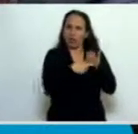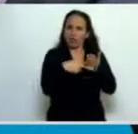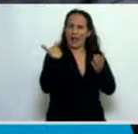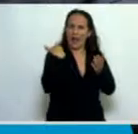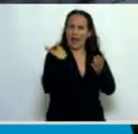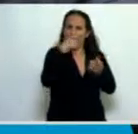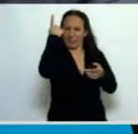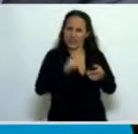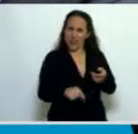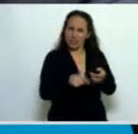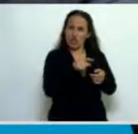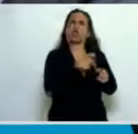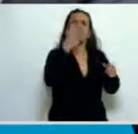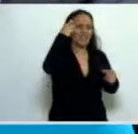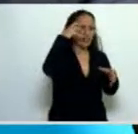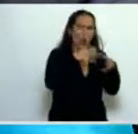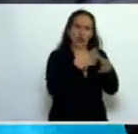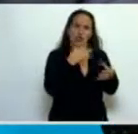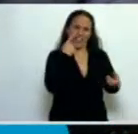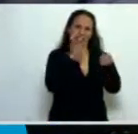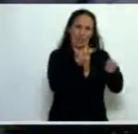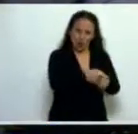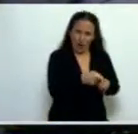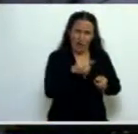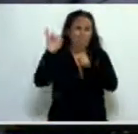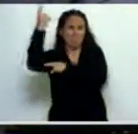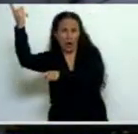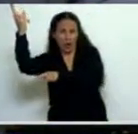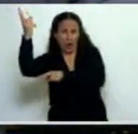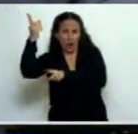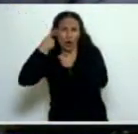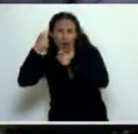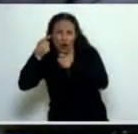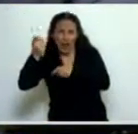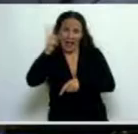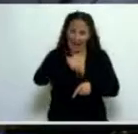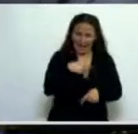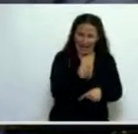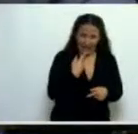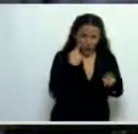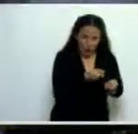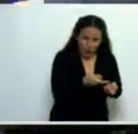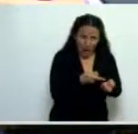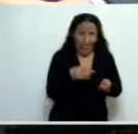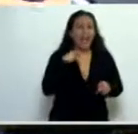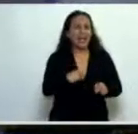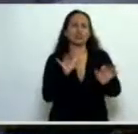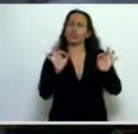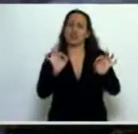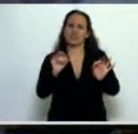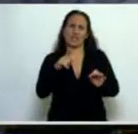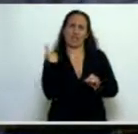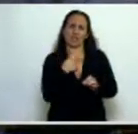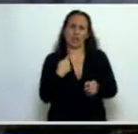de la Nación y este Congreso Nacional. Me parece que esto solo basta para rechazar el proyecto que